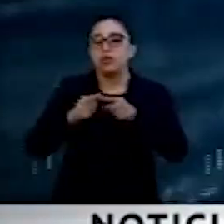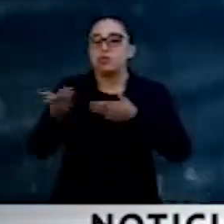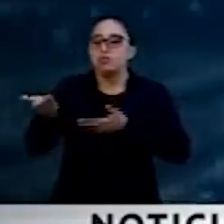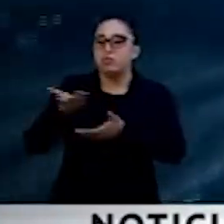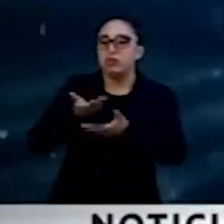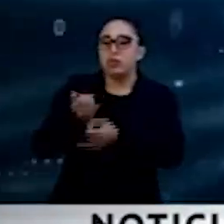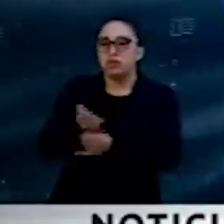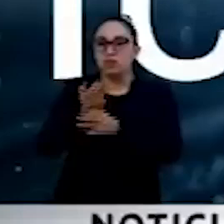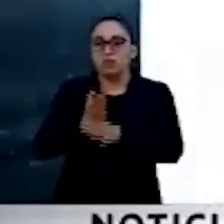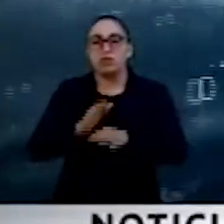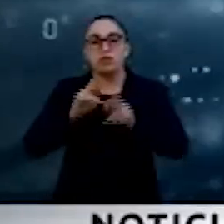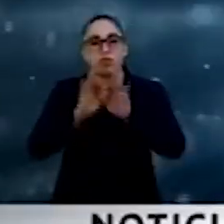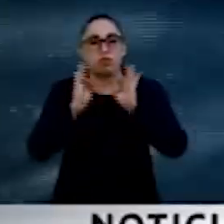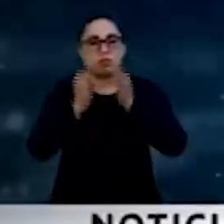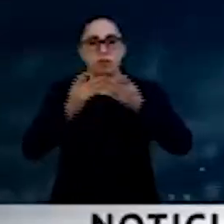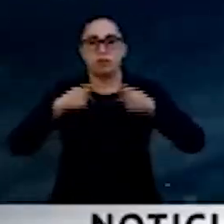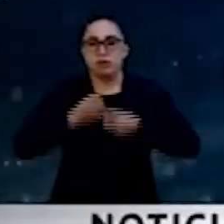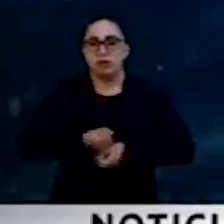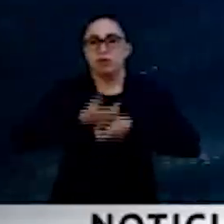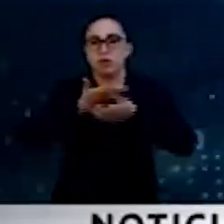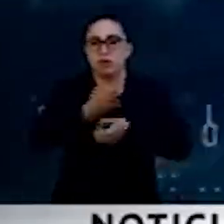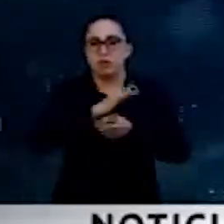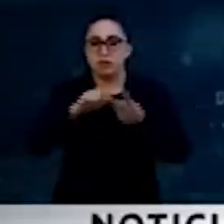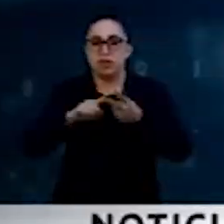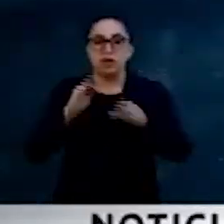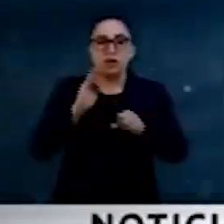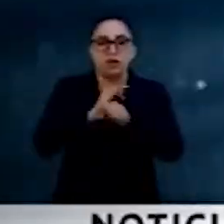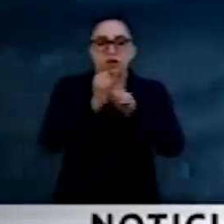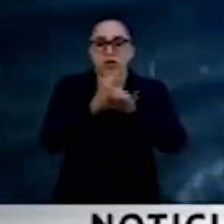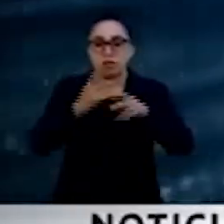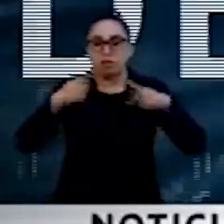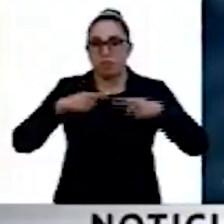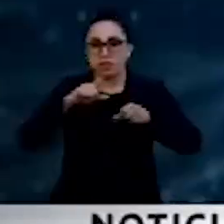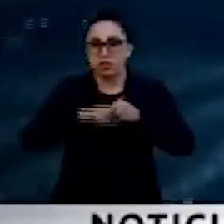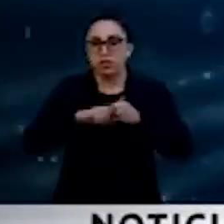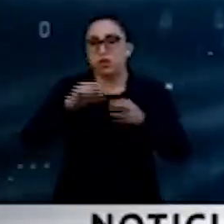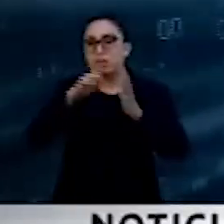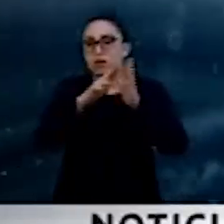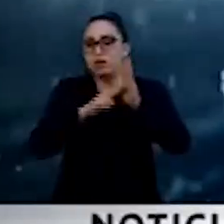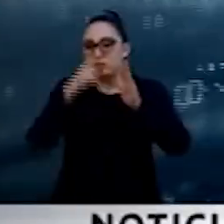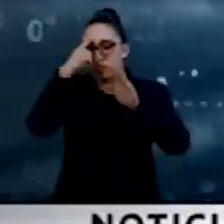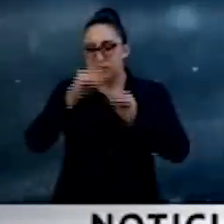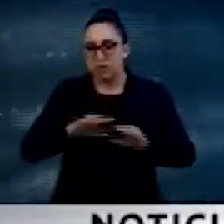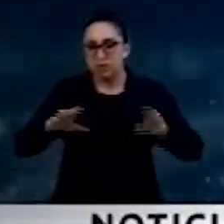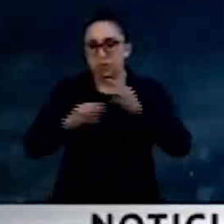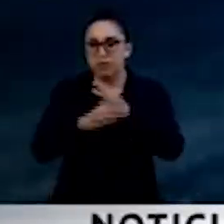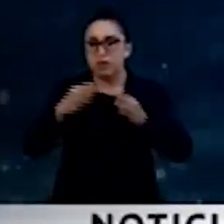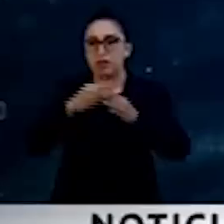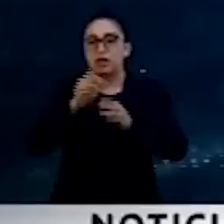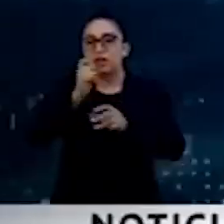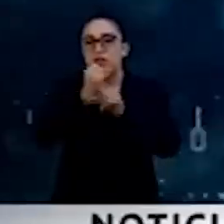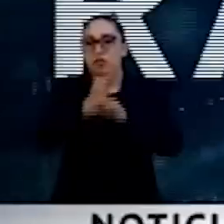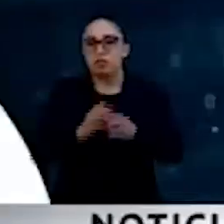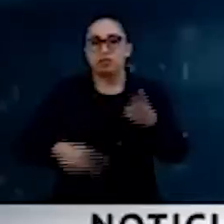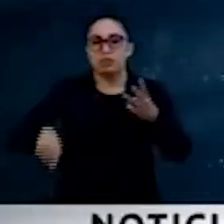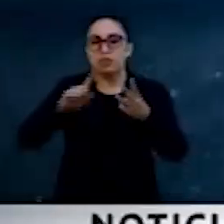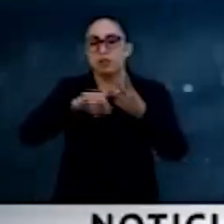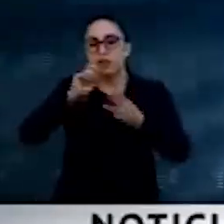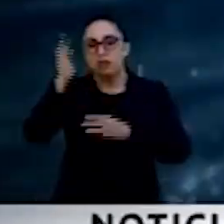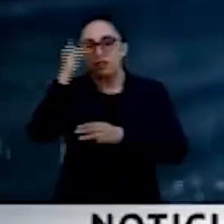libertad de expresión, protección de datos personales y políticas de contenido, protocolos de combate a la desinformación,